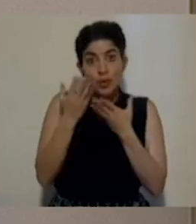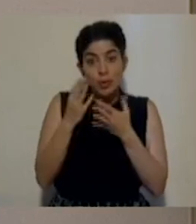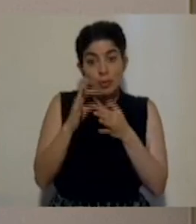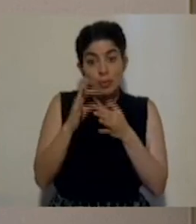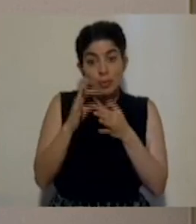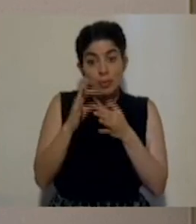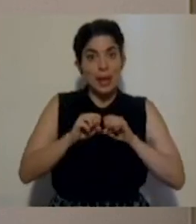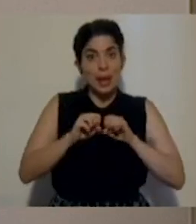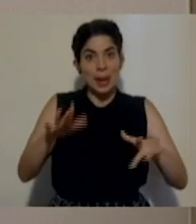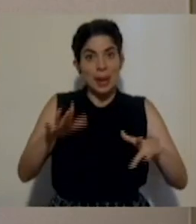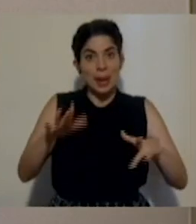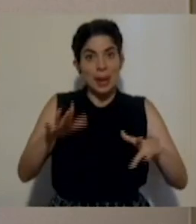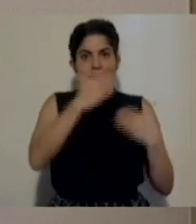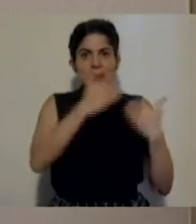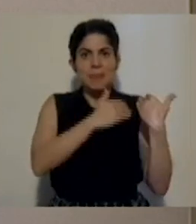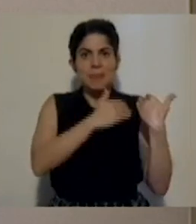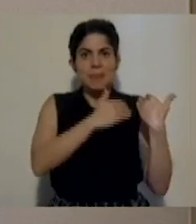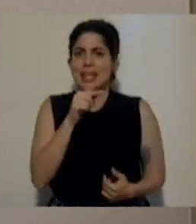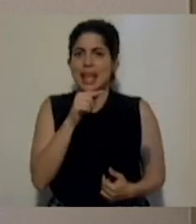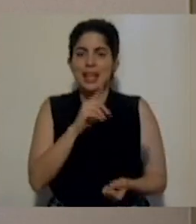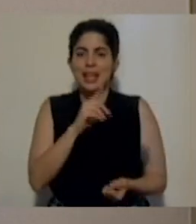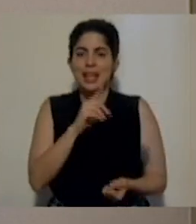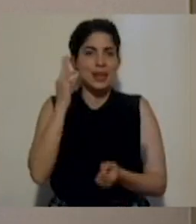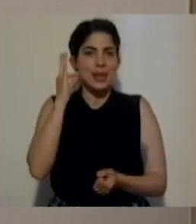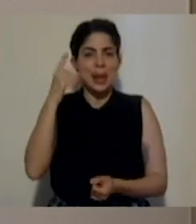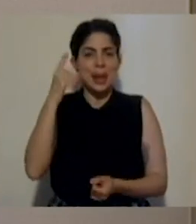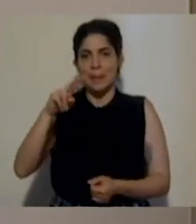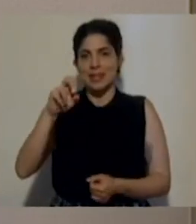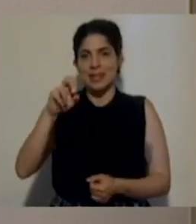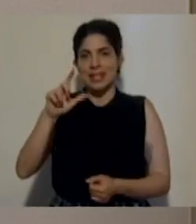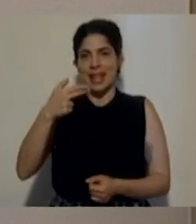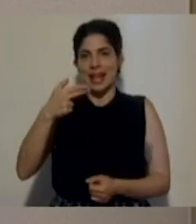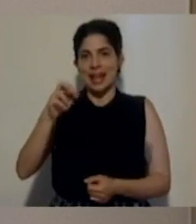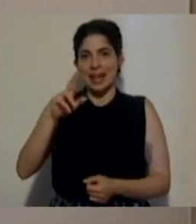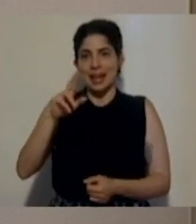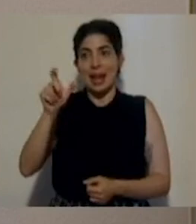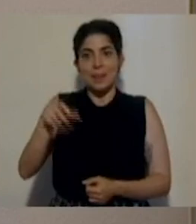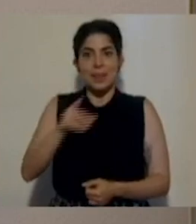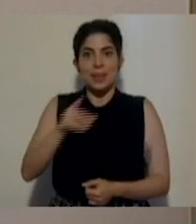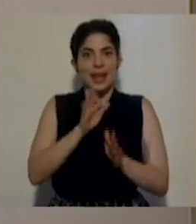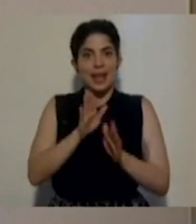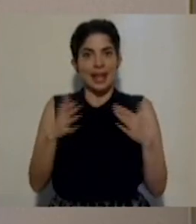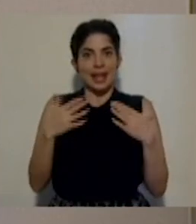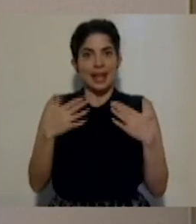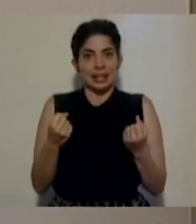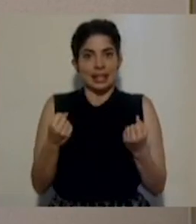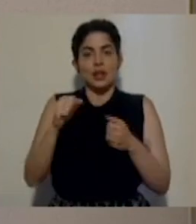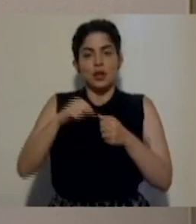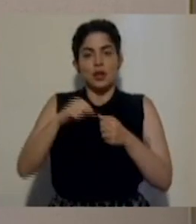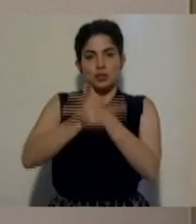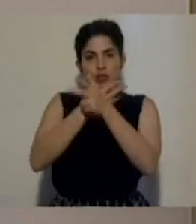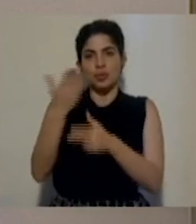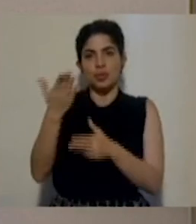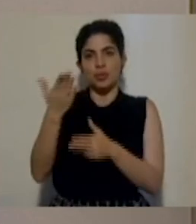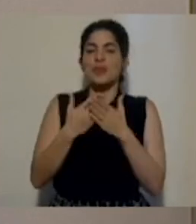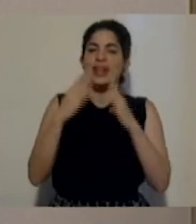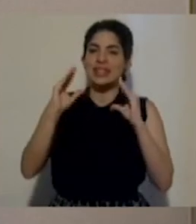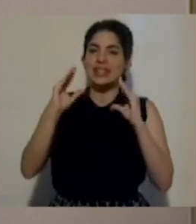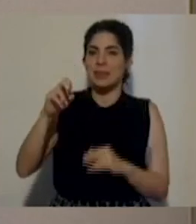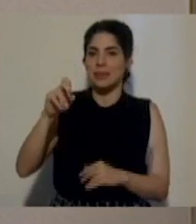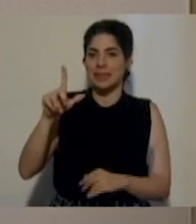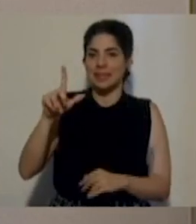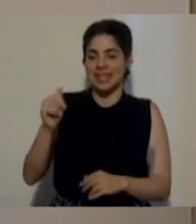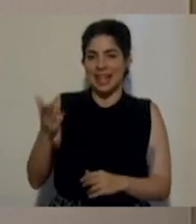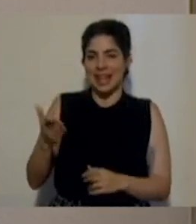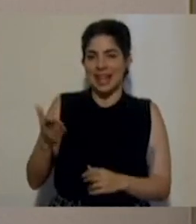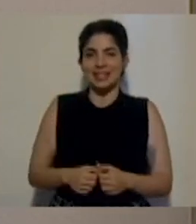epidemiológico la doctora Priscila Herrera, quien es la directora general de salud y lo realiza vía remota. Muy buenas tardes, doña Priscila.